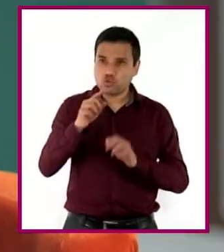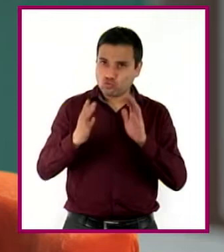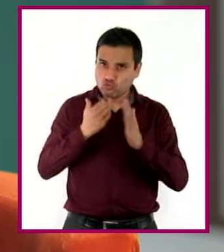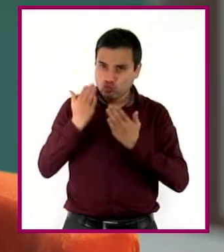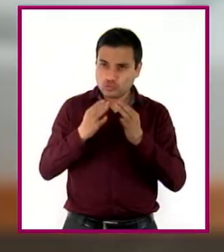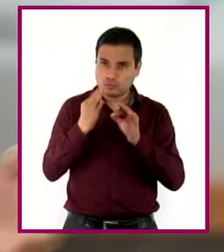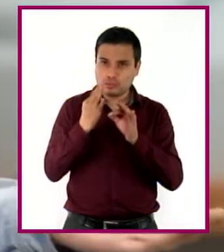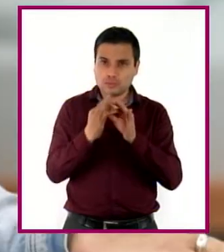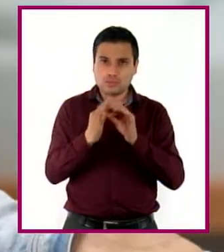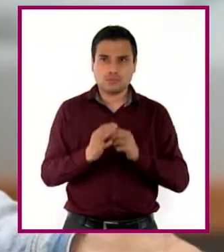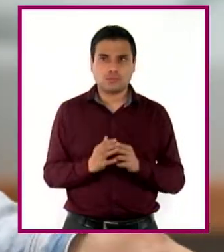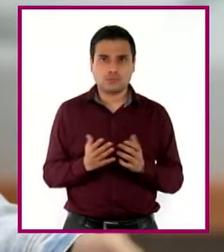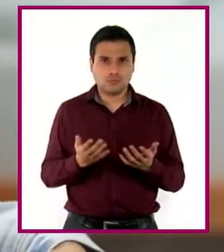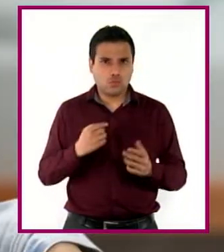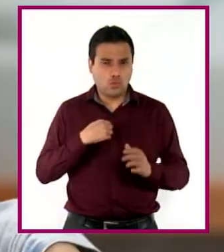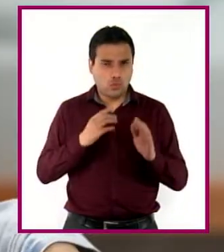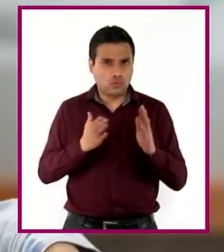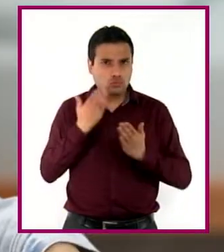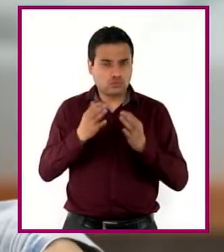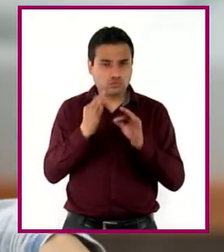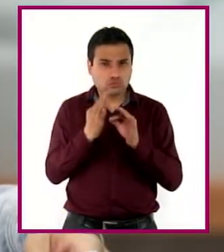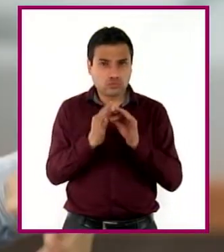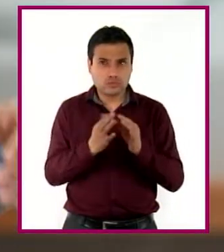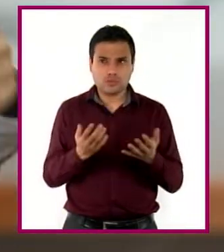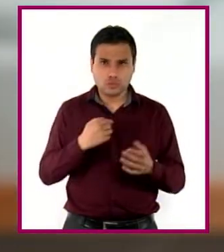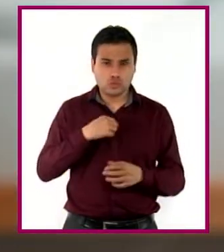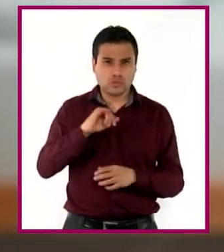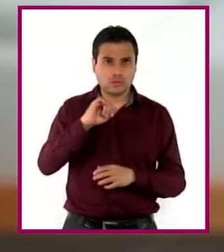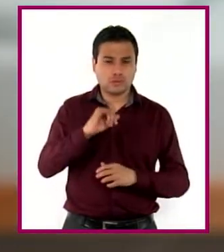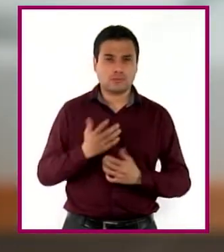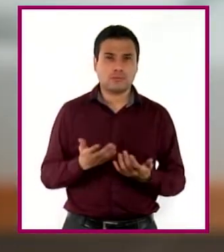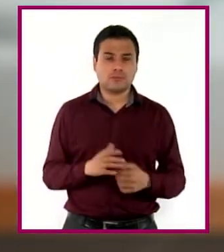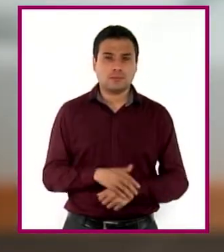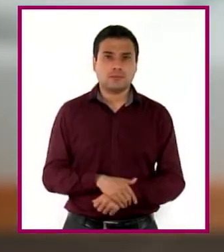descuidaste la escuela. ¿Verdad? Pues trata de hacer que lo entienda.